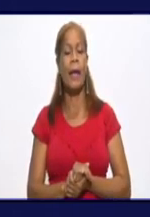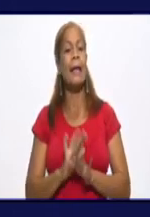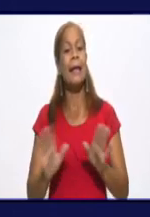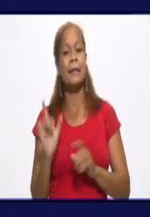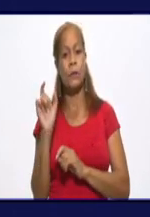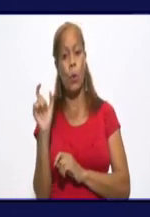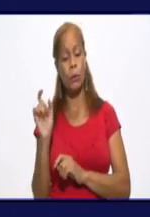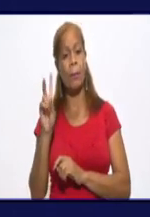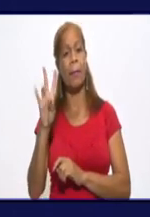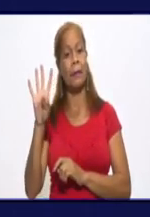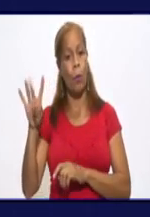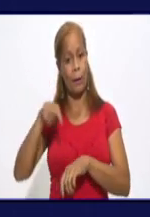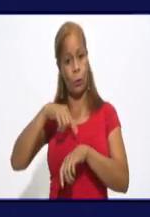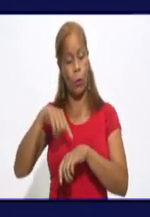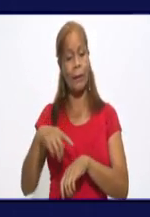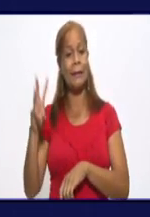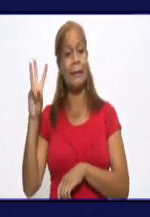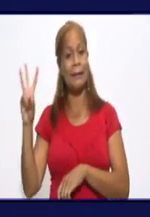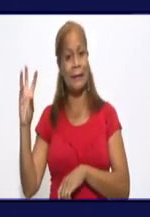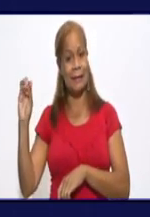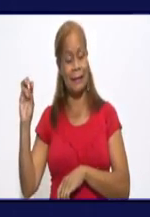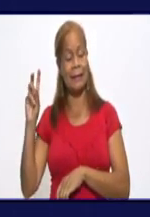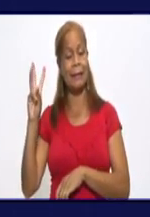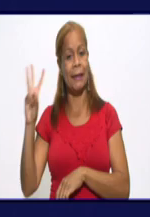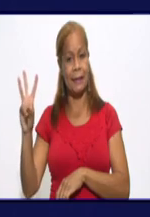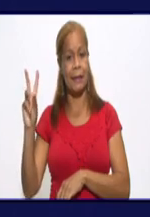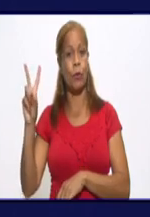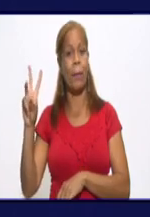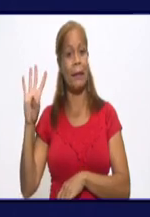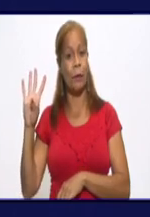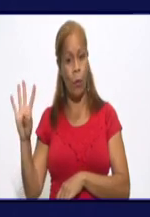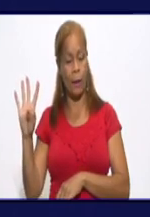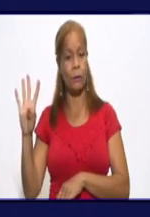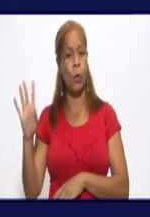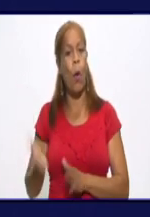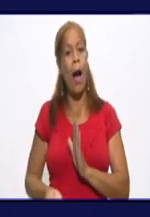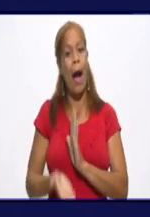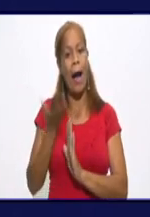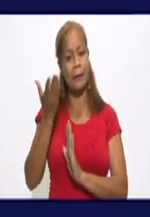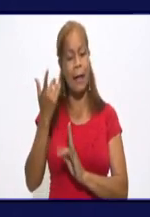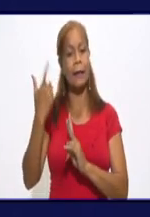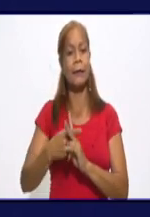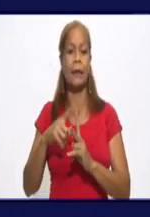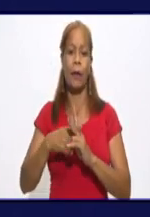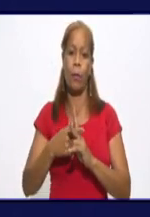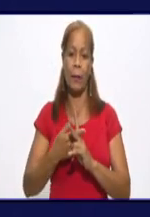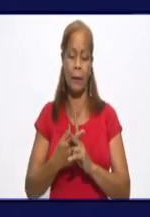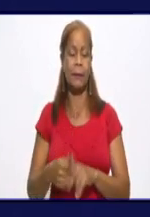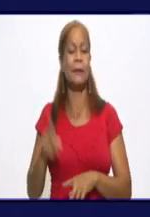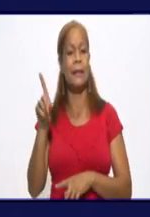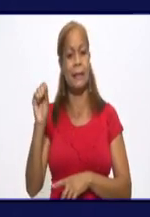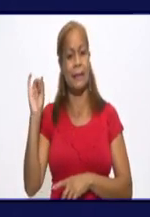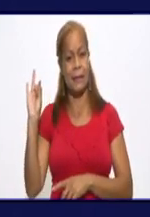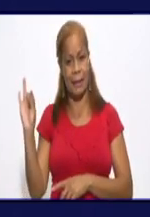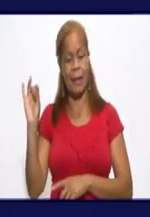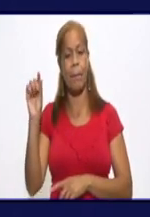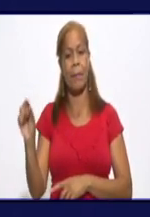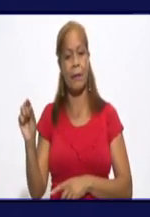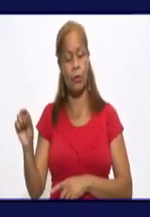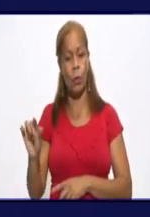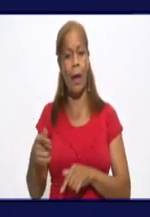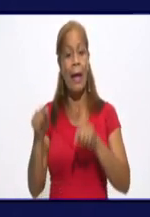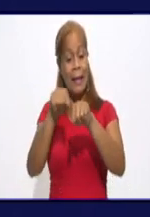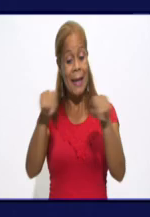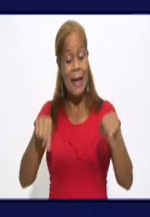24 horas 324 altas y ya tenemos recuperados 4.617 pacientes. En la sala de